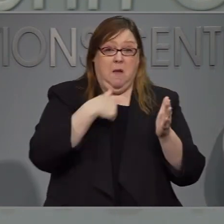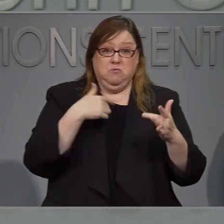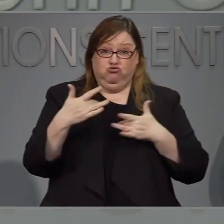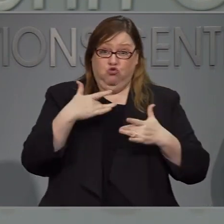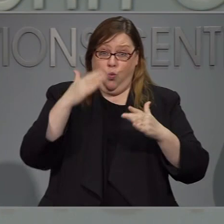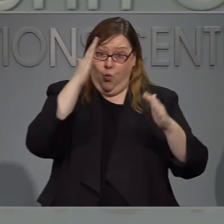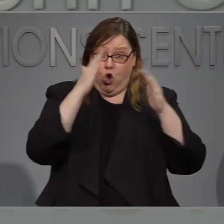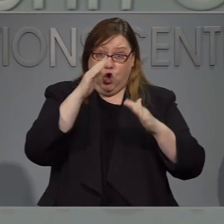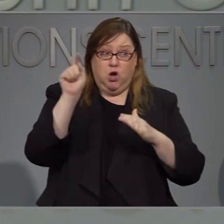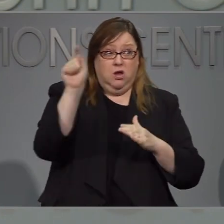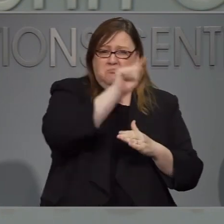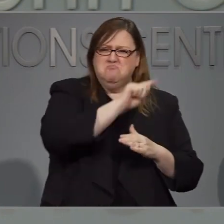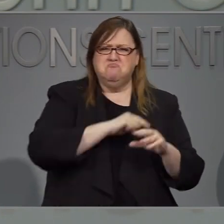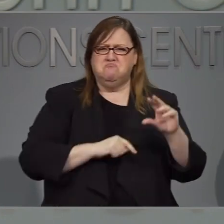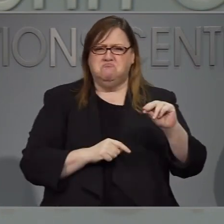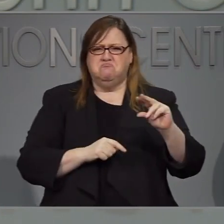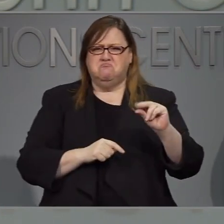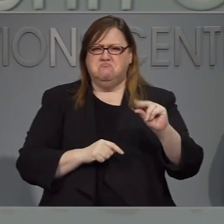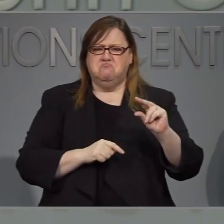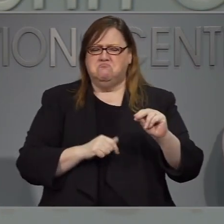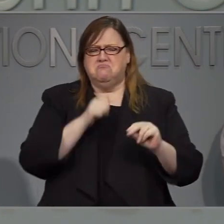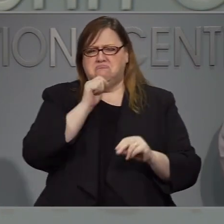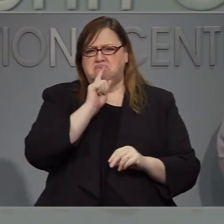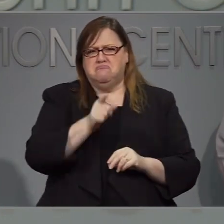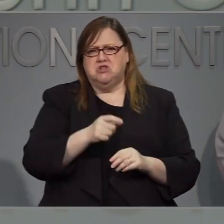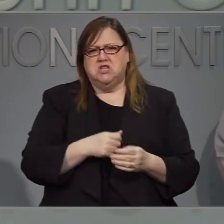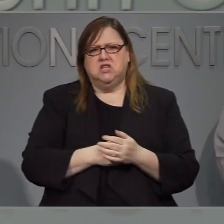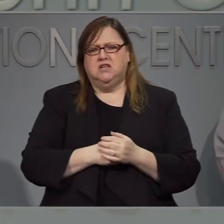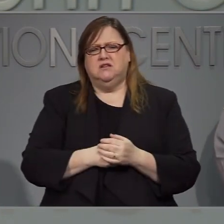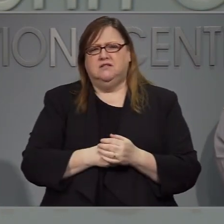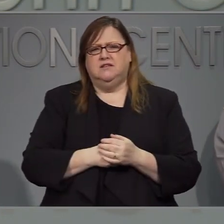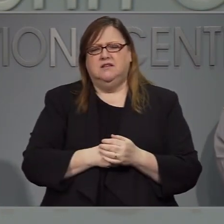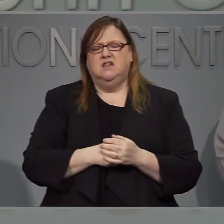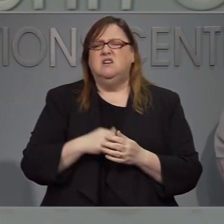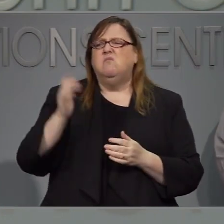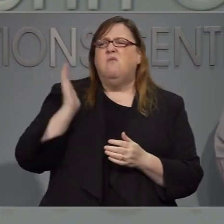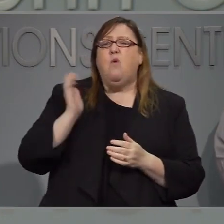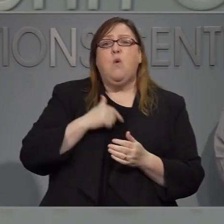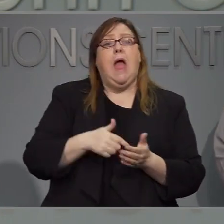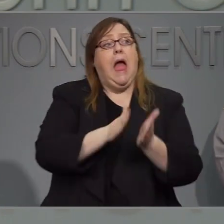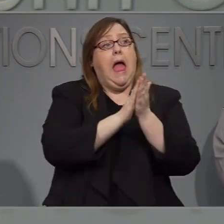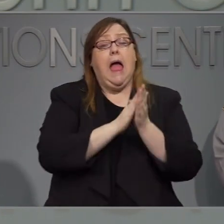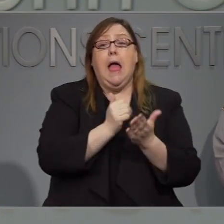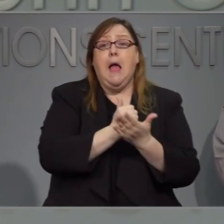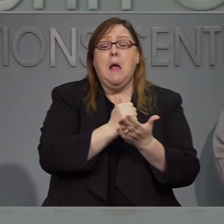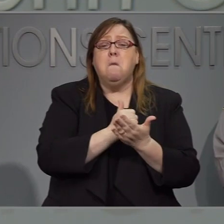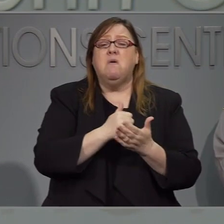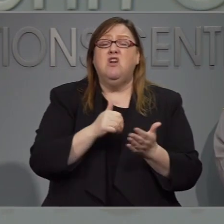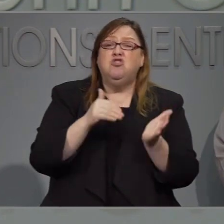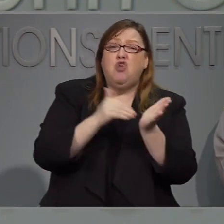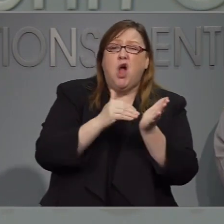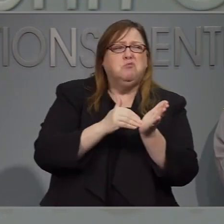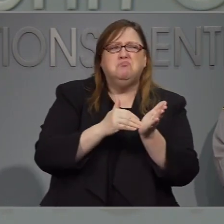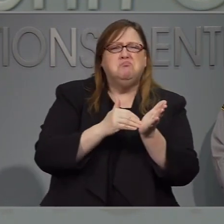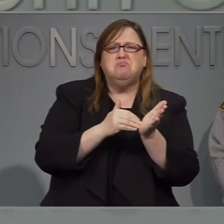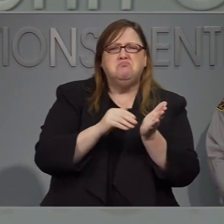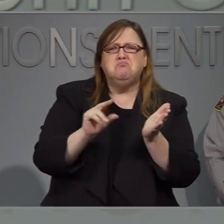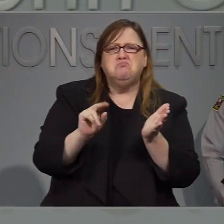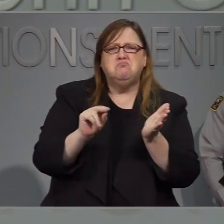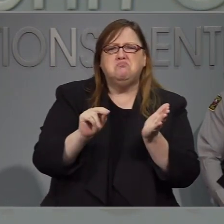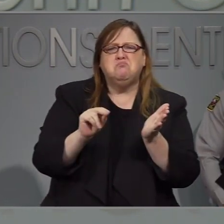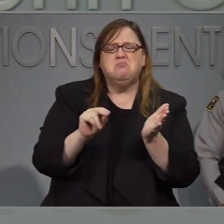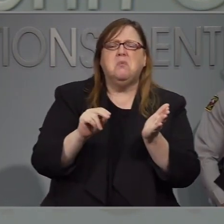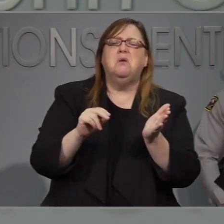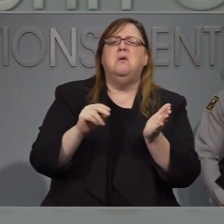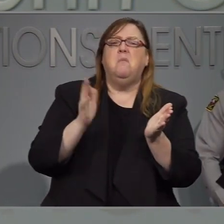médicos que pudiéramos obtener. Normalmente los recursos que recibimos no nos recibimos doctores pero si enfermeras